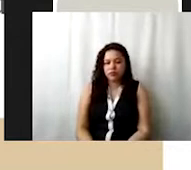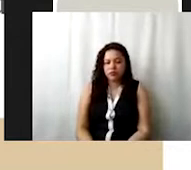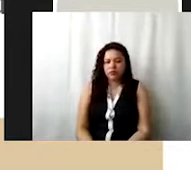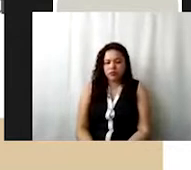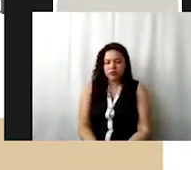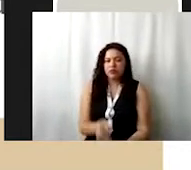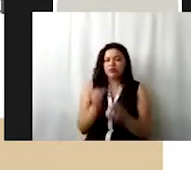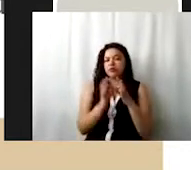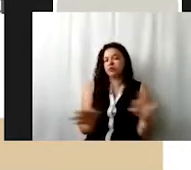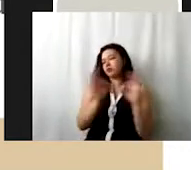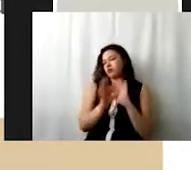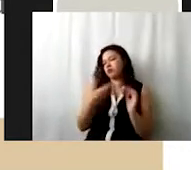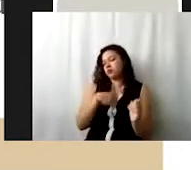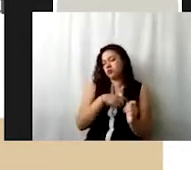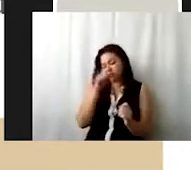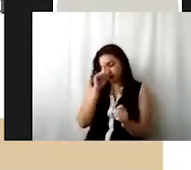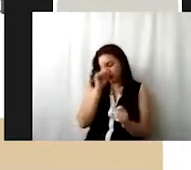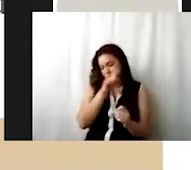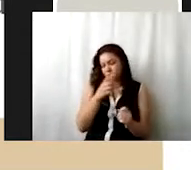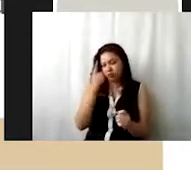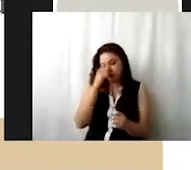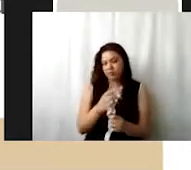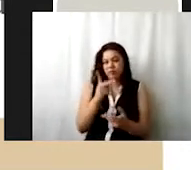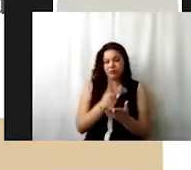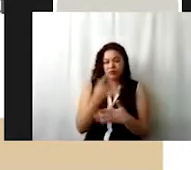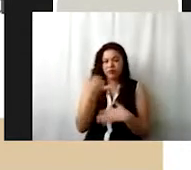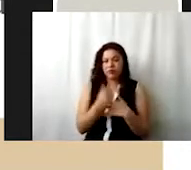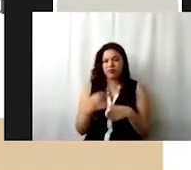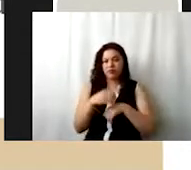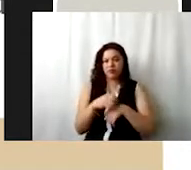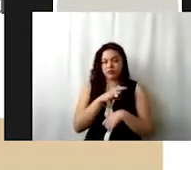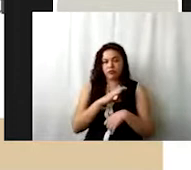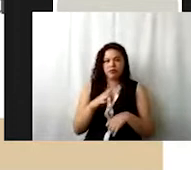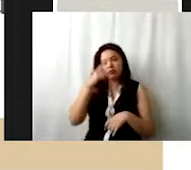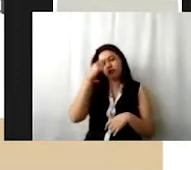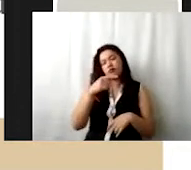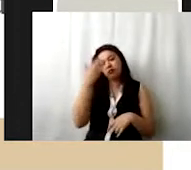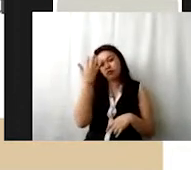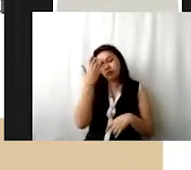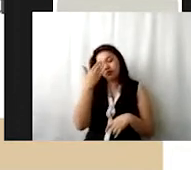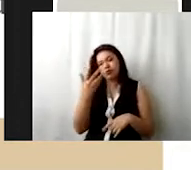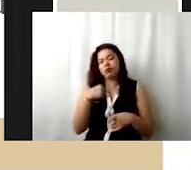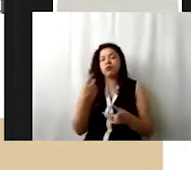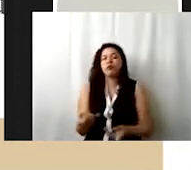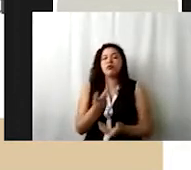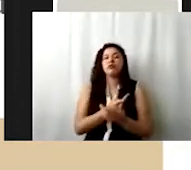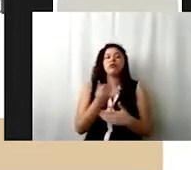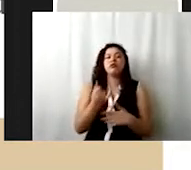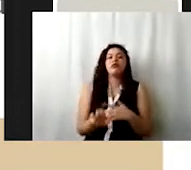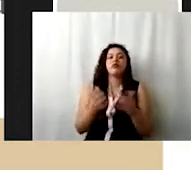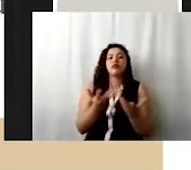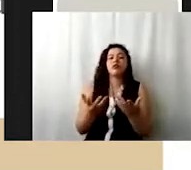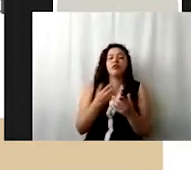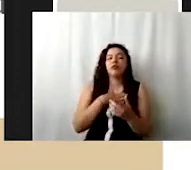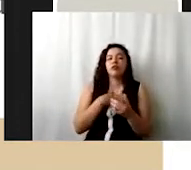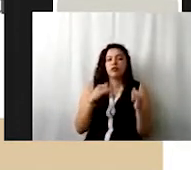les pasamos un tip, para poder definir un proyecto o para saber cuántos proyectos voy a implementar desde mi institución,